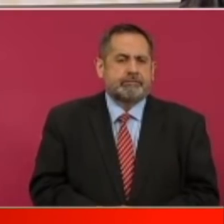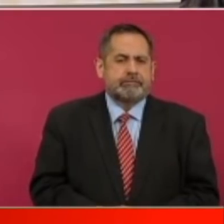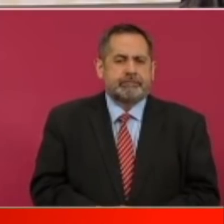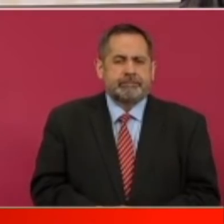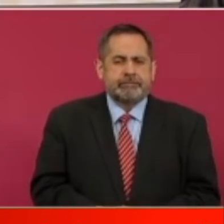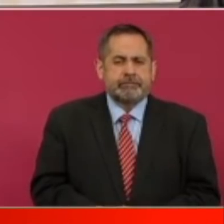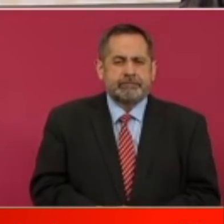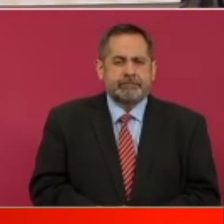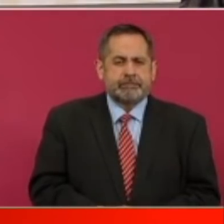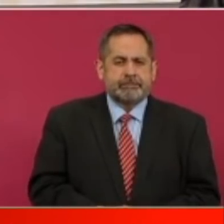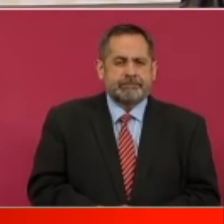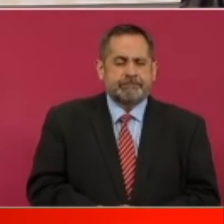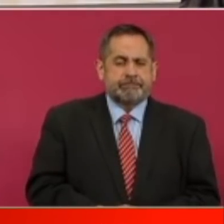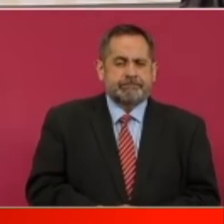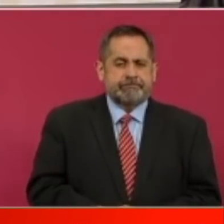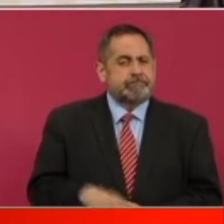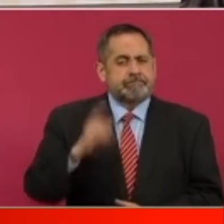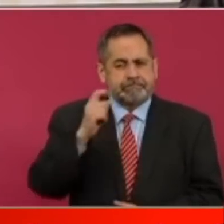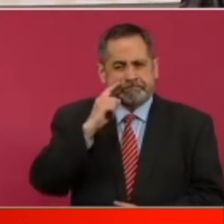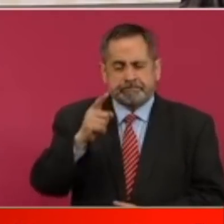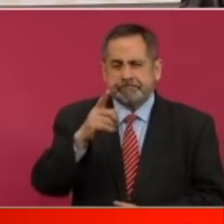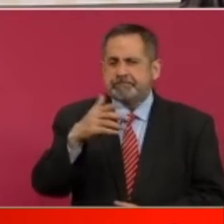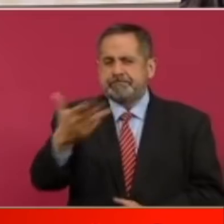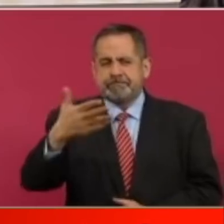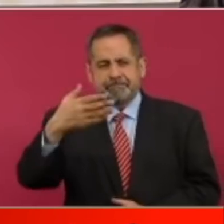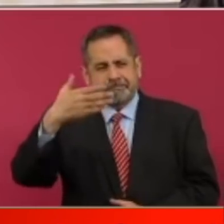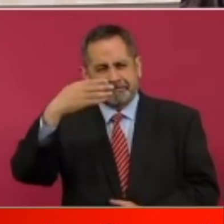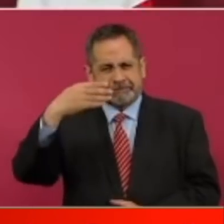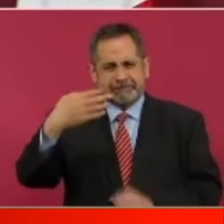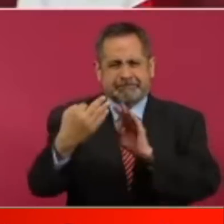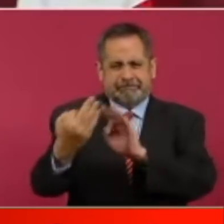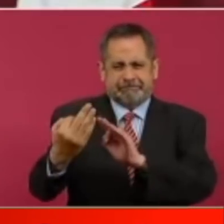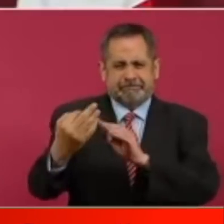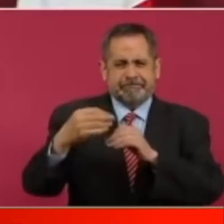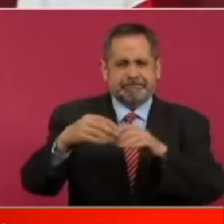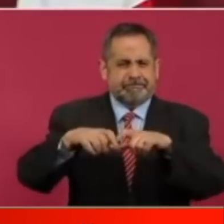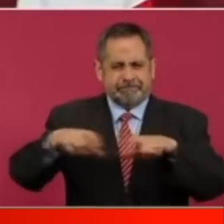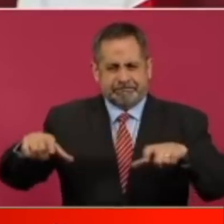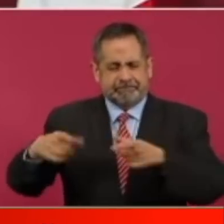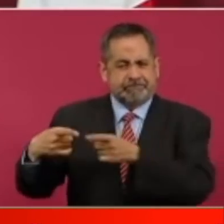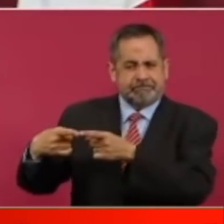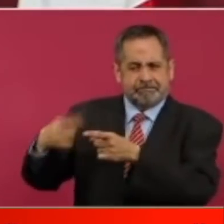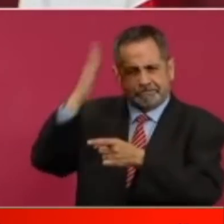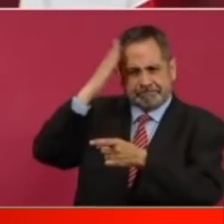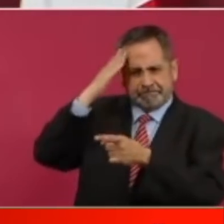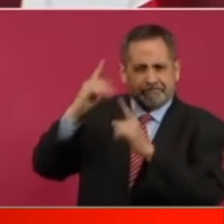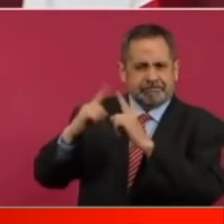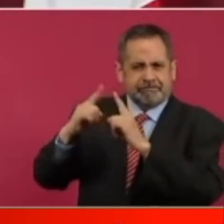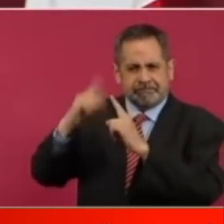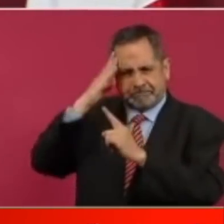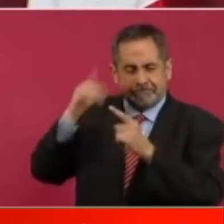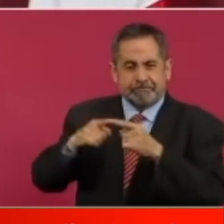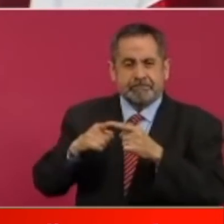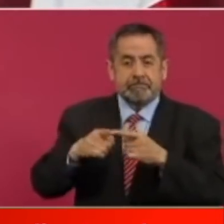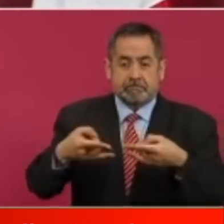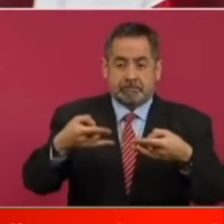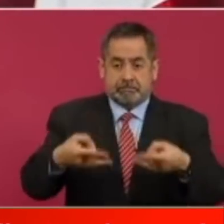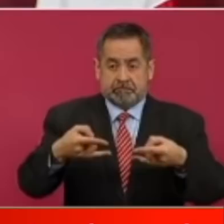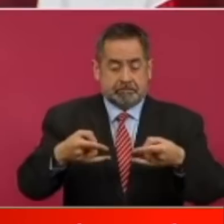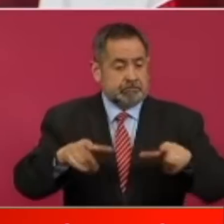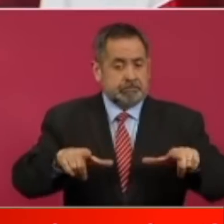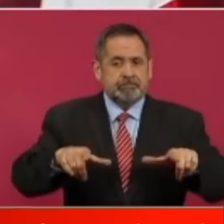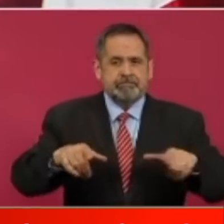esta es una franja de enfrente del palacio y de la catedral en la plancha del Zócalo a la gente